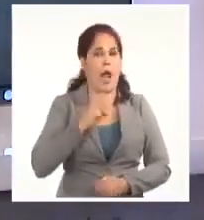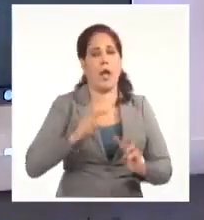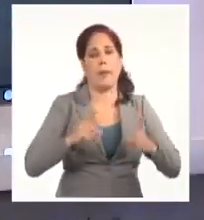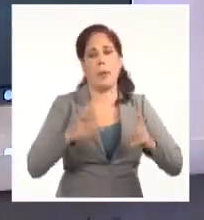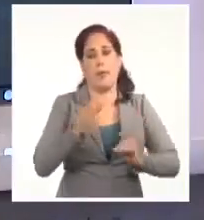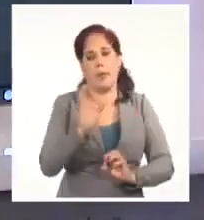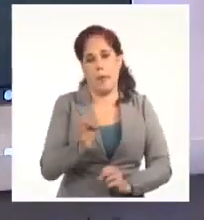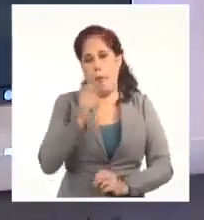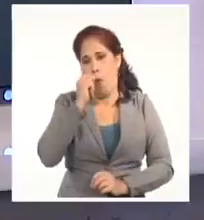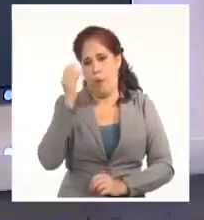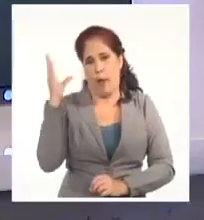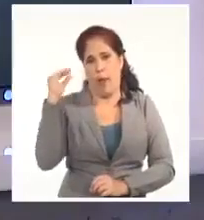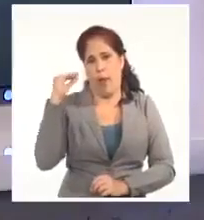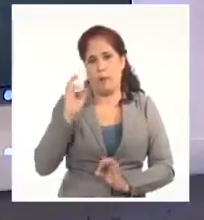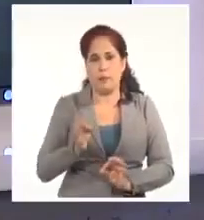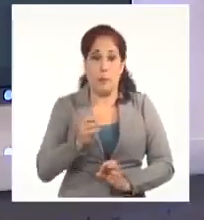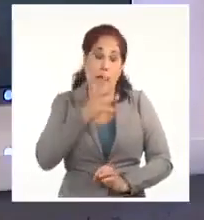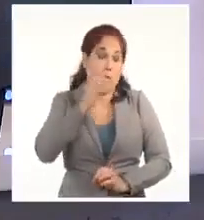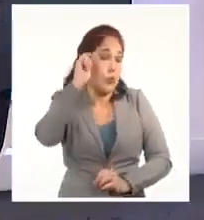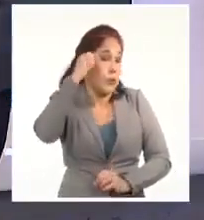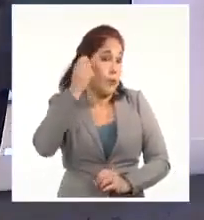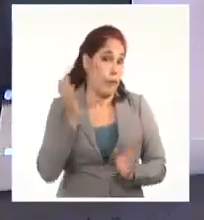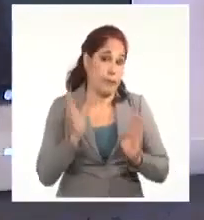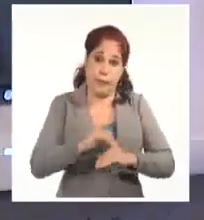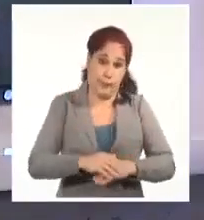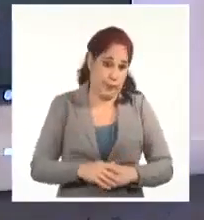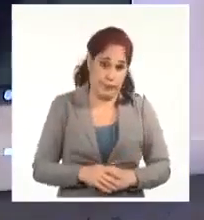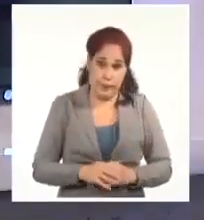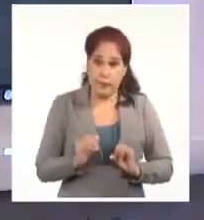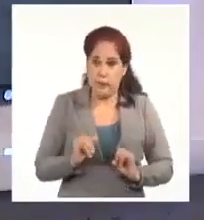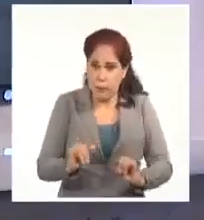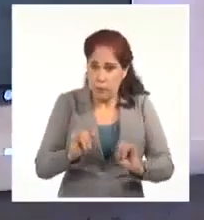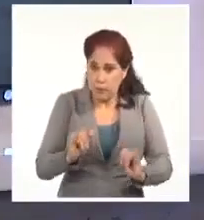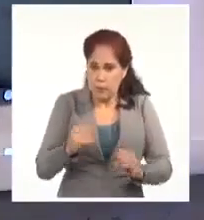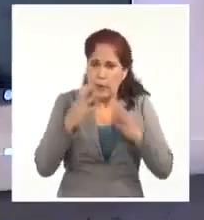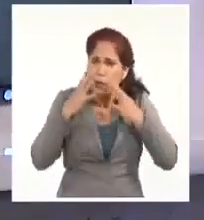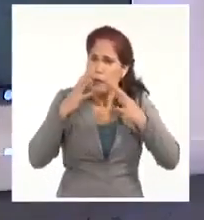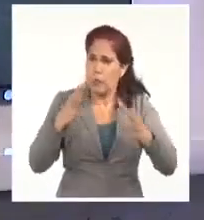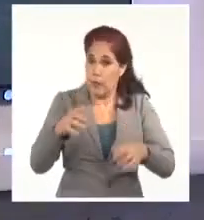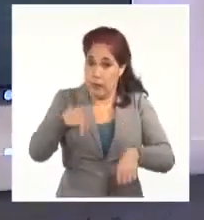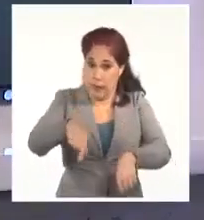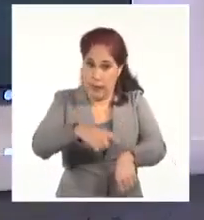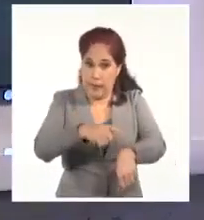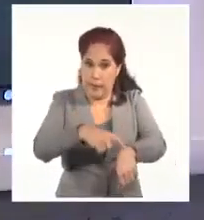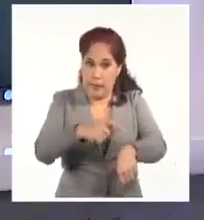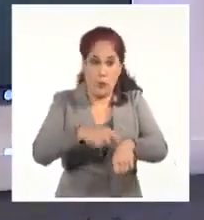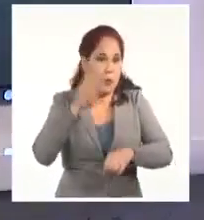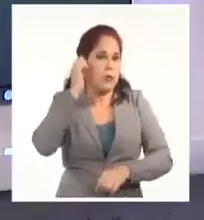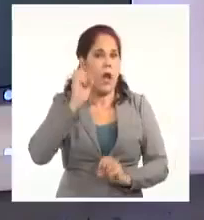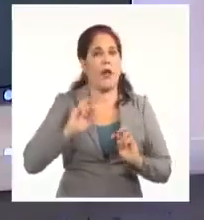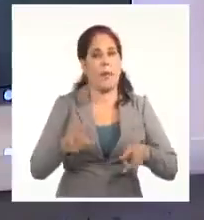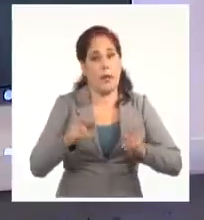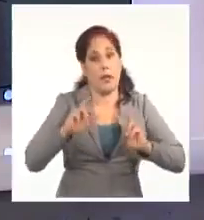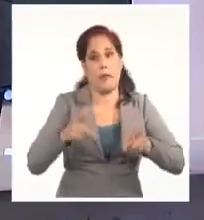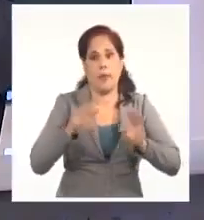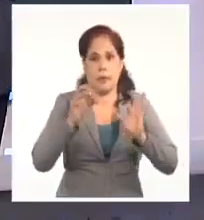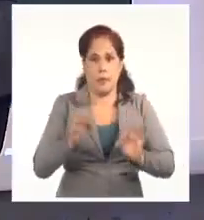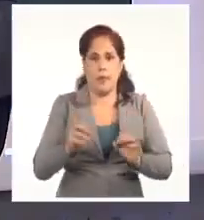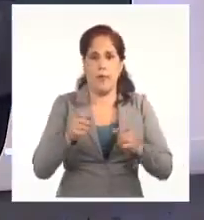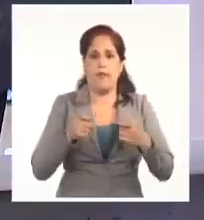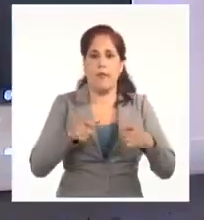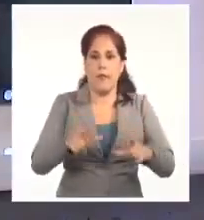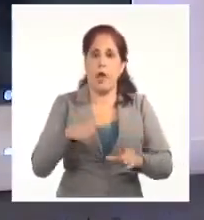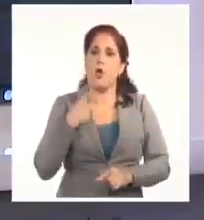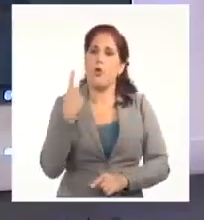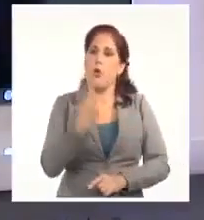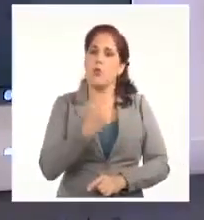ciudadana no había memorizado bien. Bueno, ante esta noticia tan importante que esta señora tiene que dar en su video, pues nos hemos